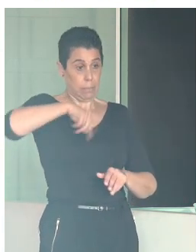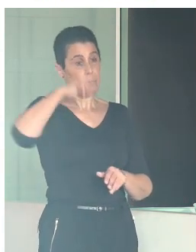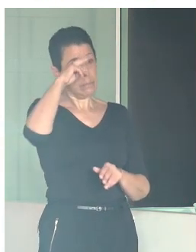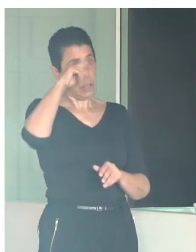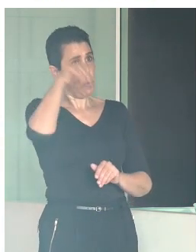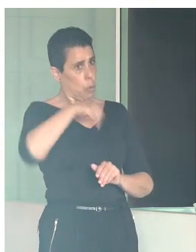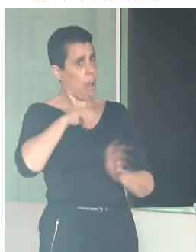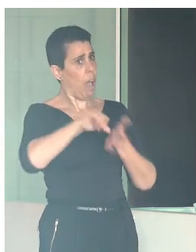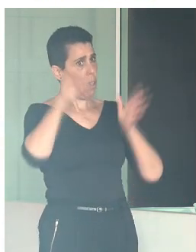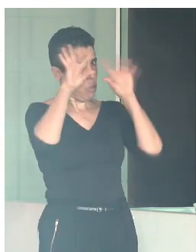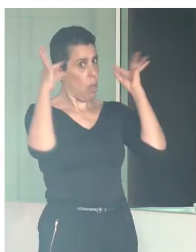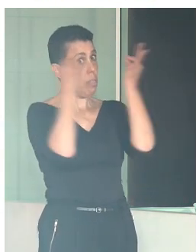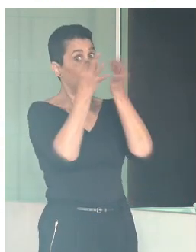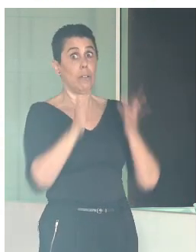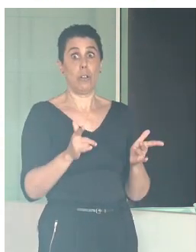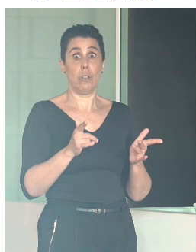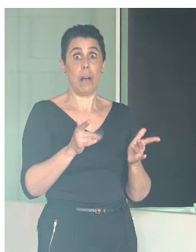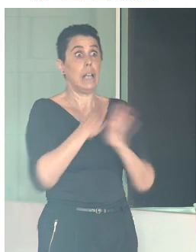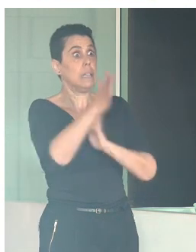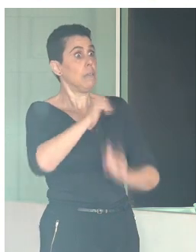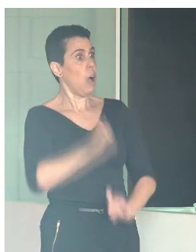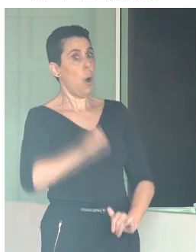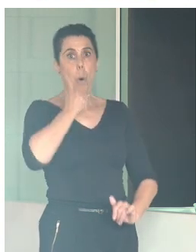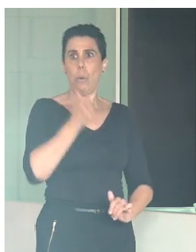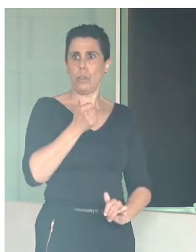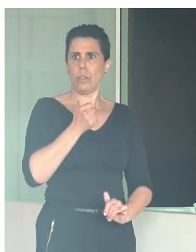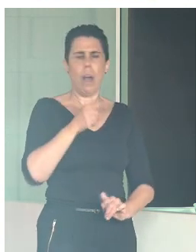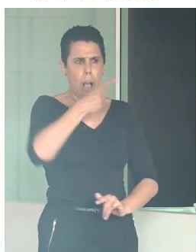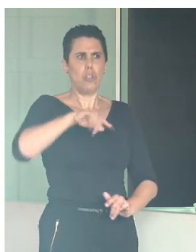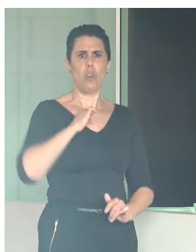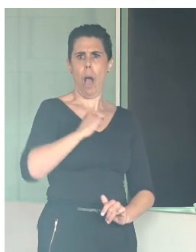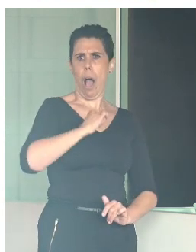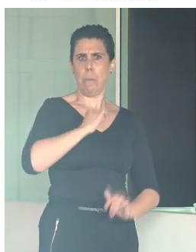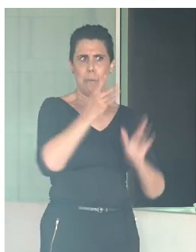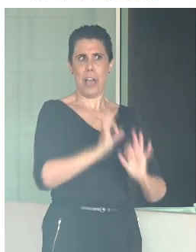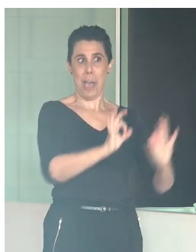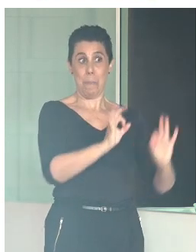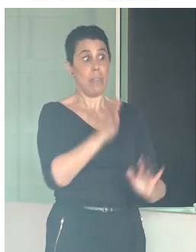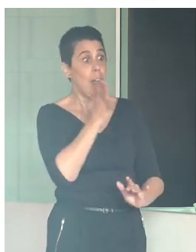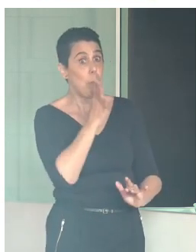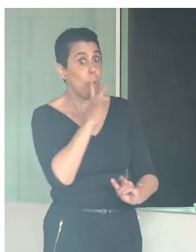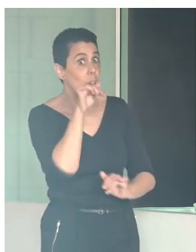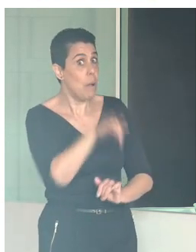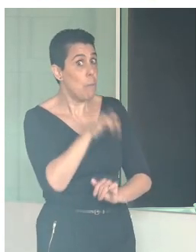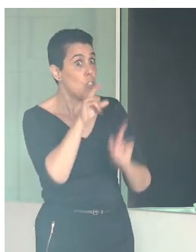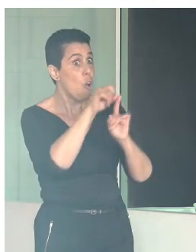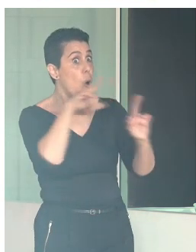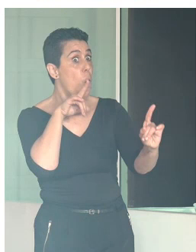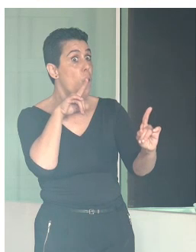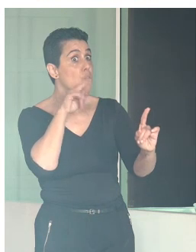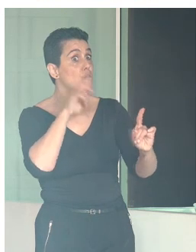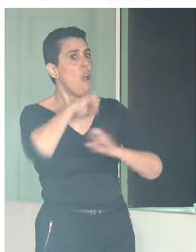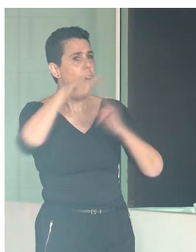Córdoba. Es una oportunidad que vamos a aprovechar de una forma especial y os cuento por qué. Porque este foro anual de expertos que se organiza